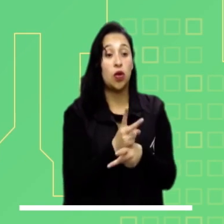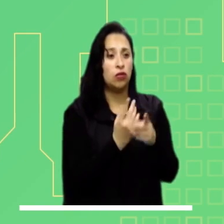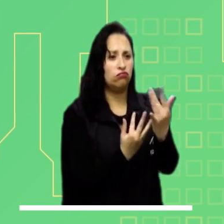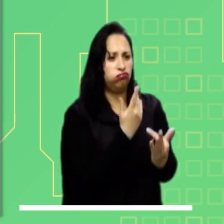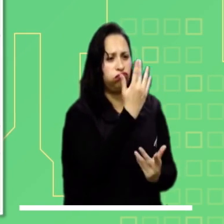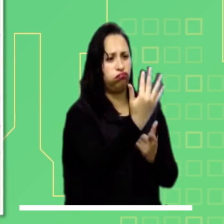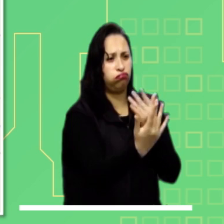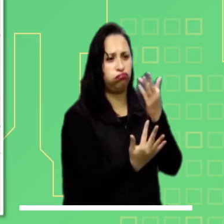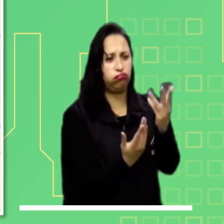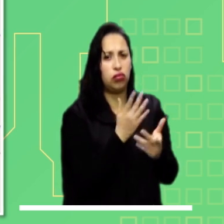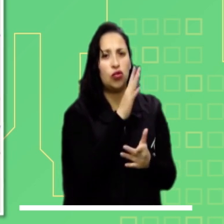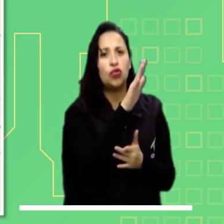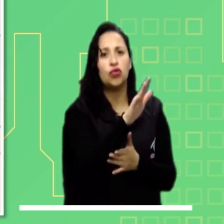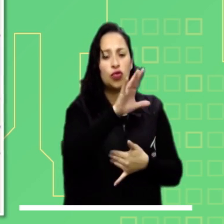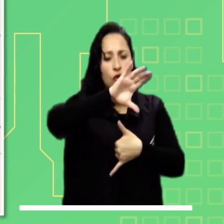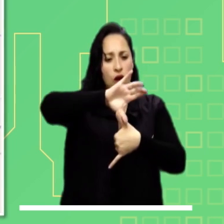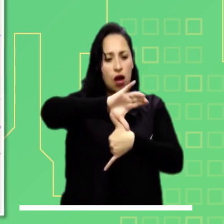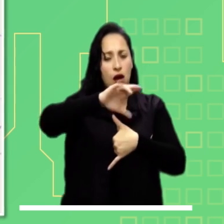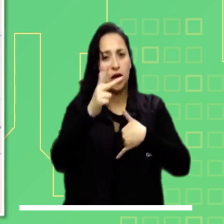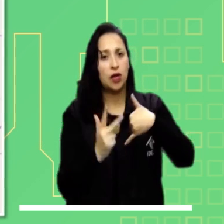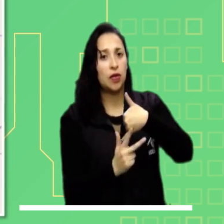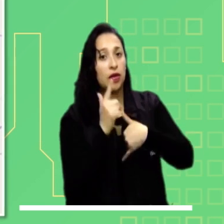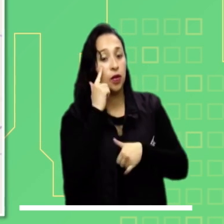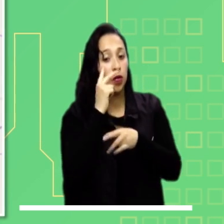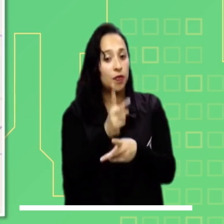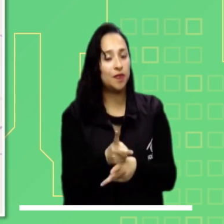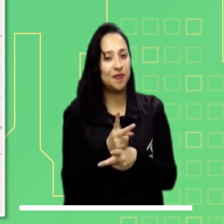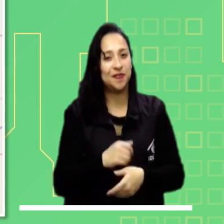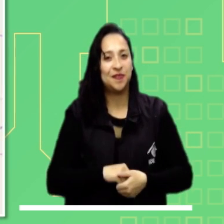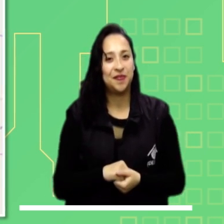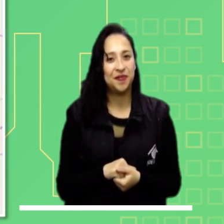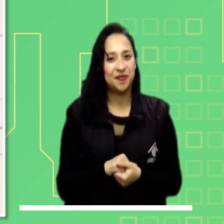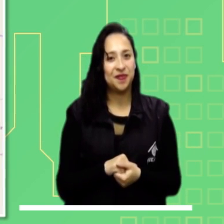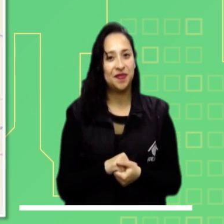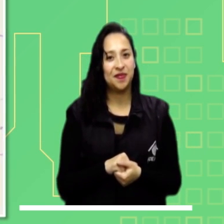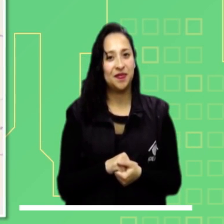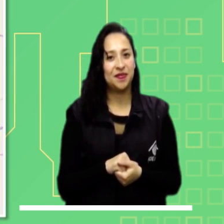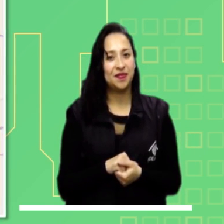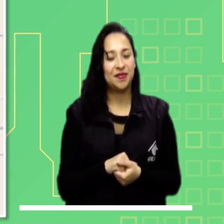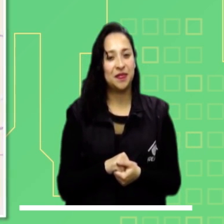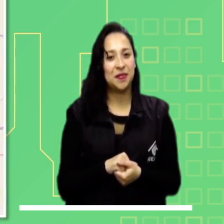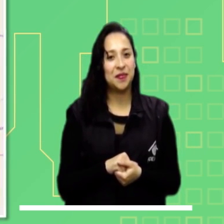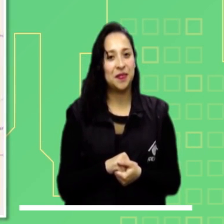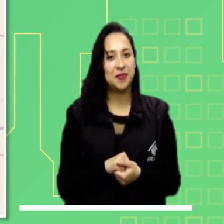Atentos a posibles incendios forestales en varios departamentos de las regiones Caribe y Andina.